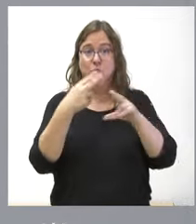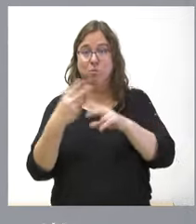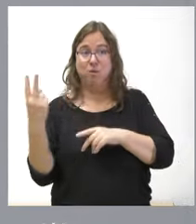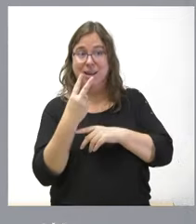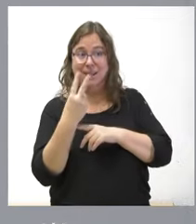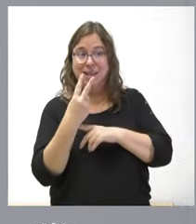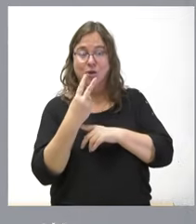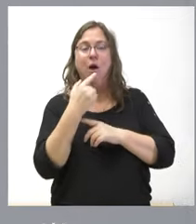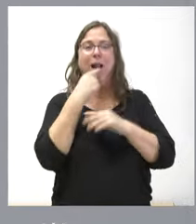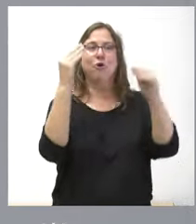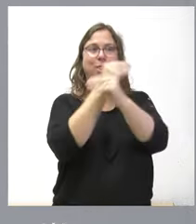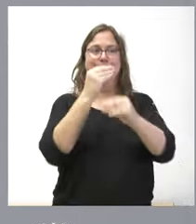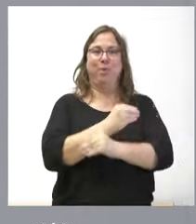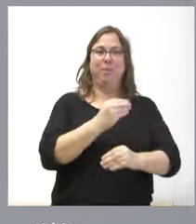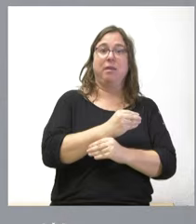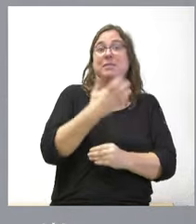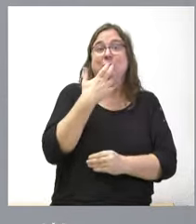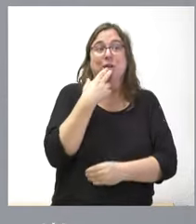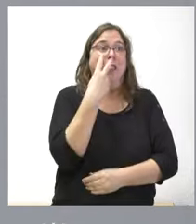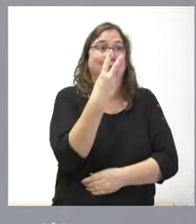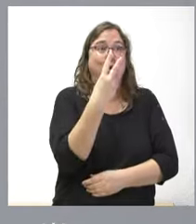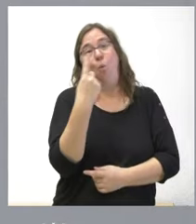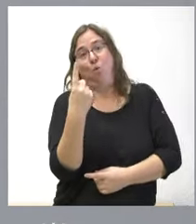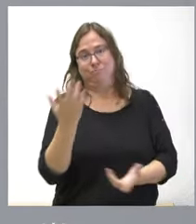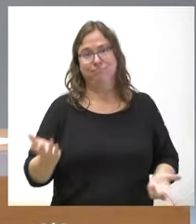visiones distintas sobre un asunto no serían dos partidos sería el mismo partido